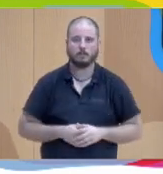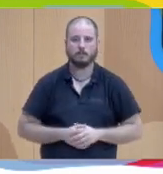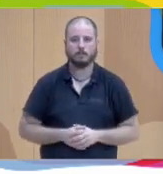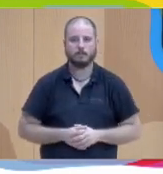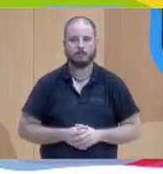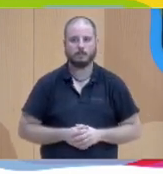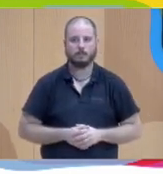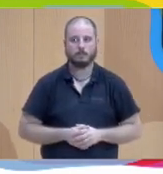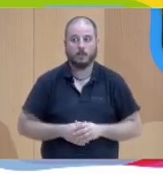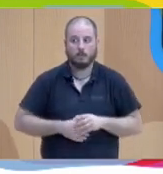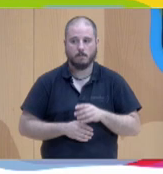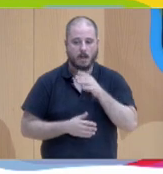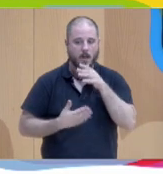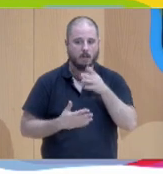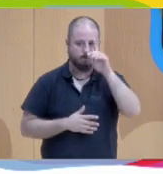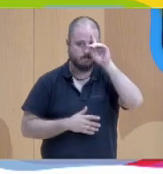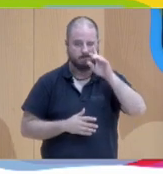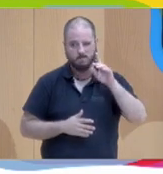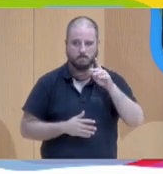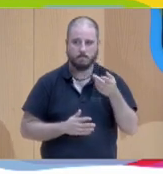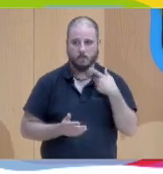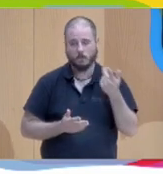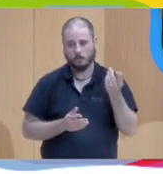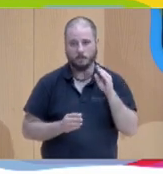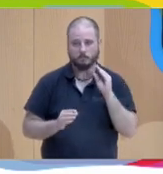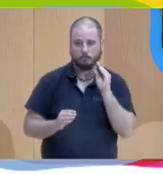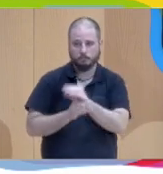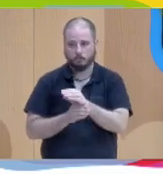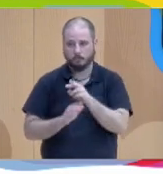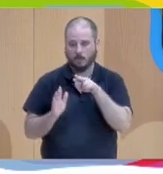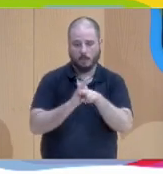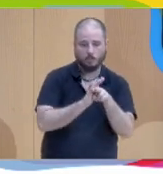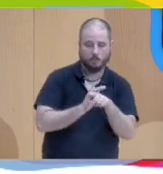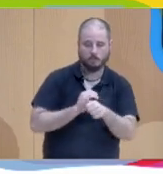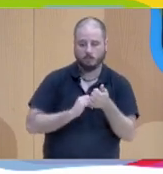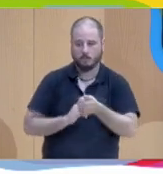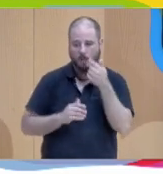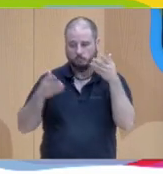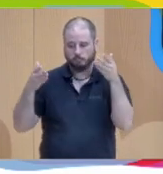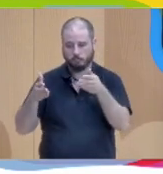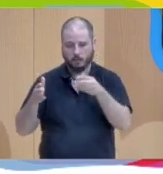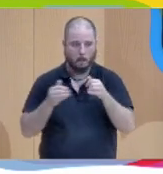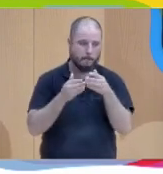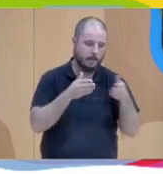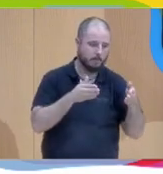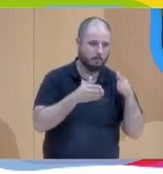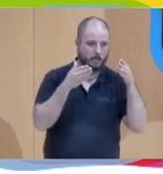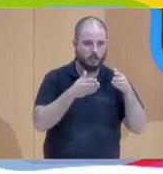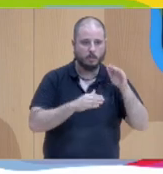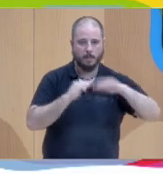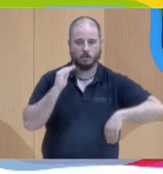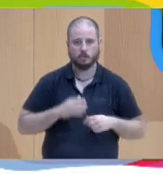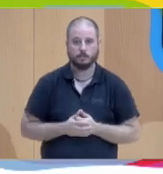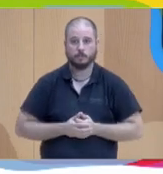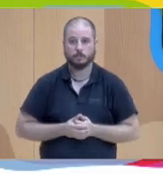Que yo no sé si ahora nos movemos más a veces por prestación o por recurso que por persona, ¿no? Y me parece importante. Yo, última cosa, a mí me...